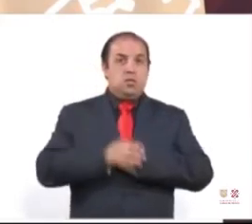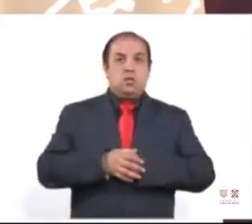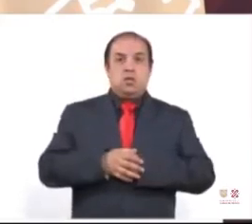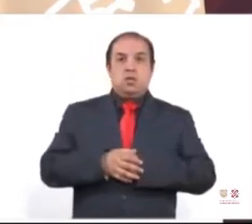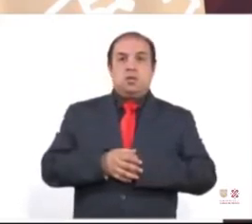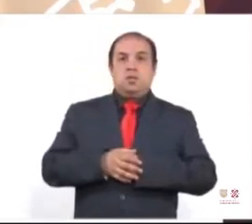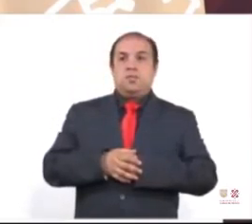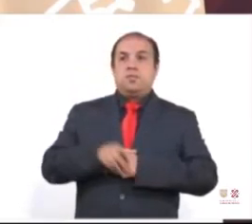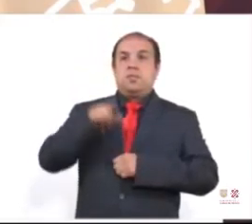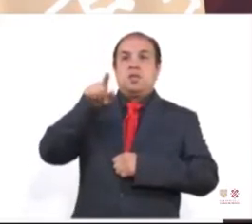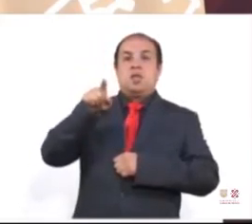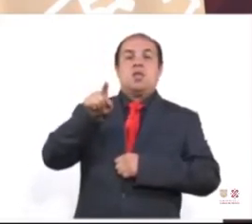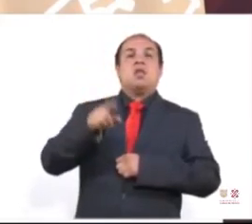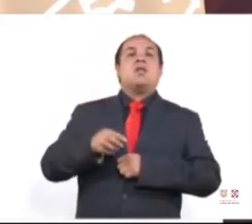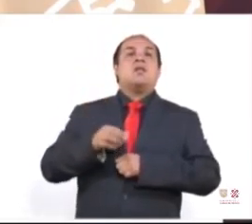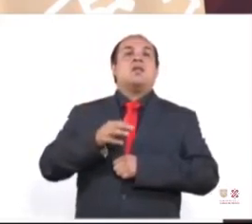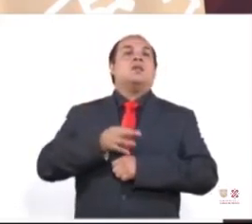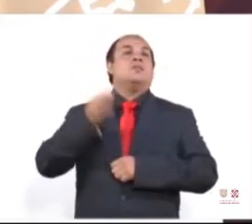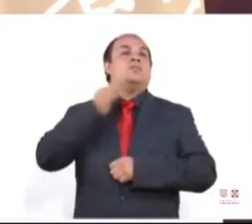Fiscalía General de la República.